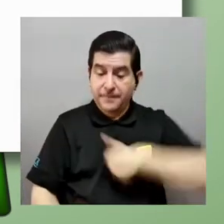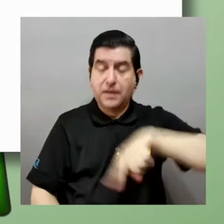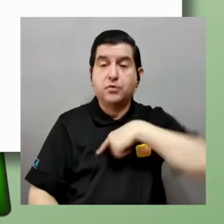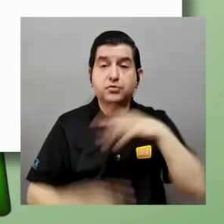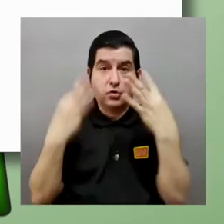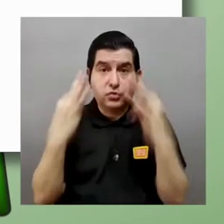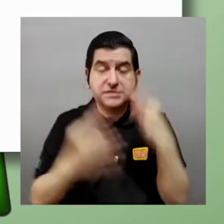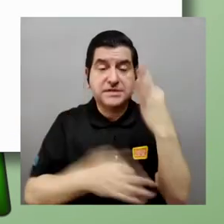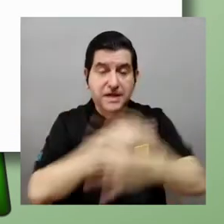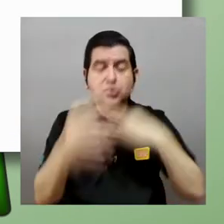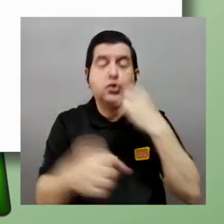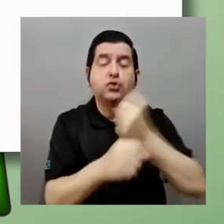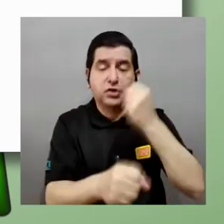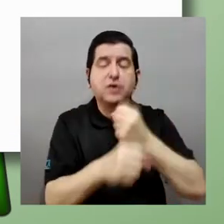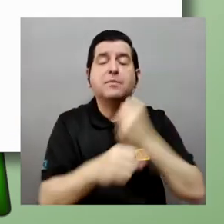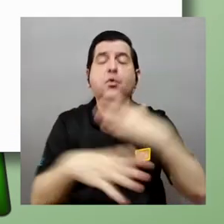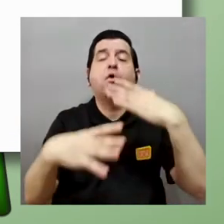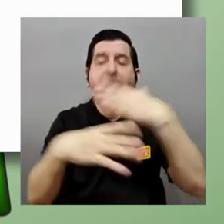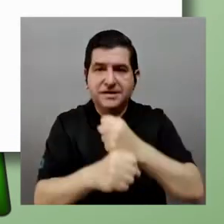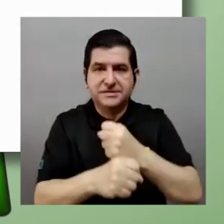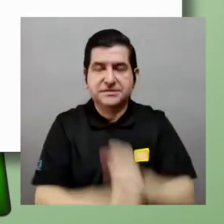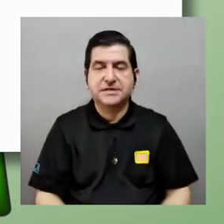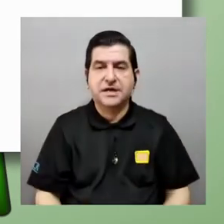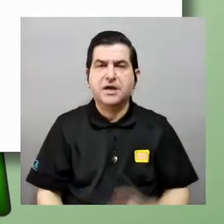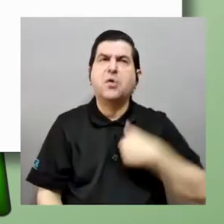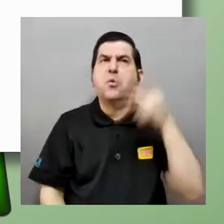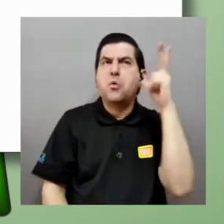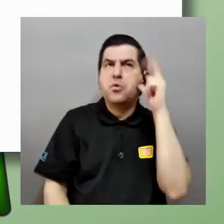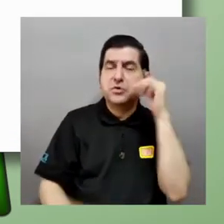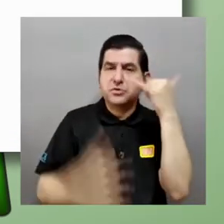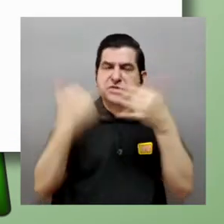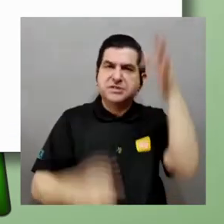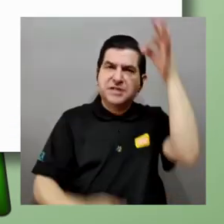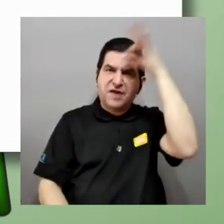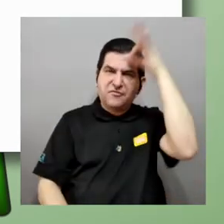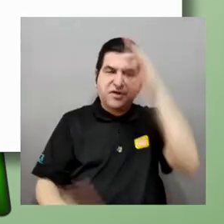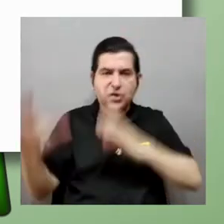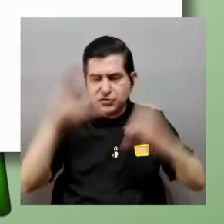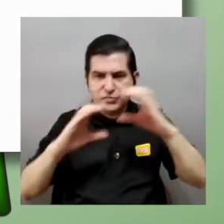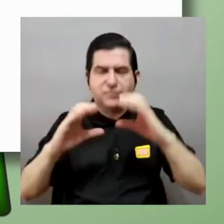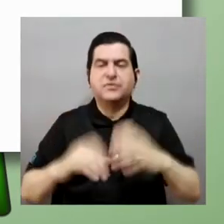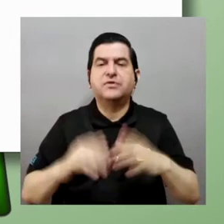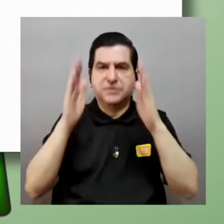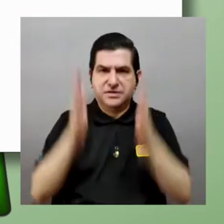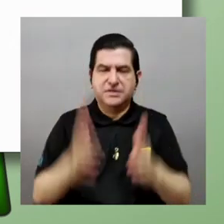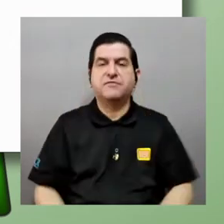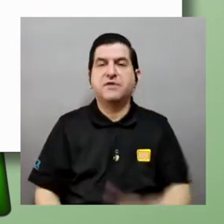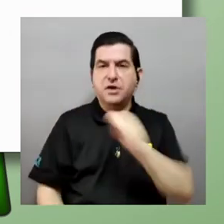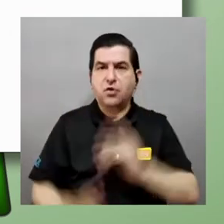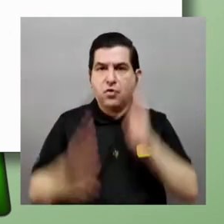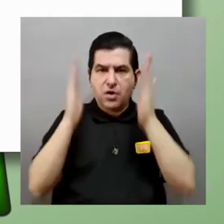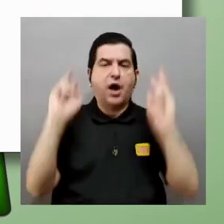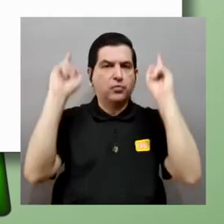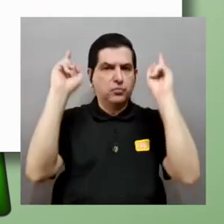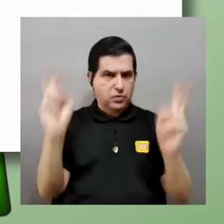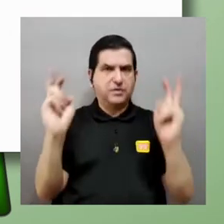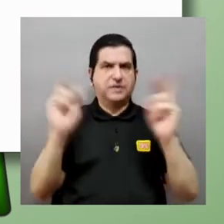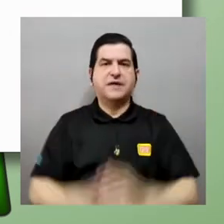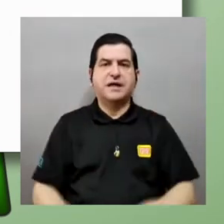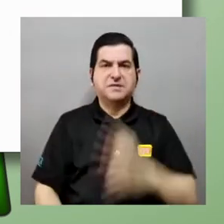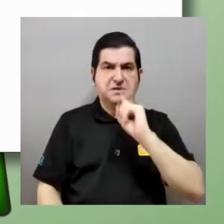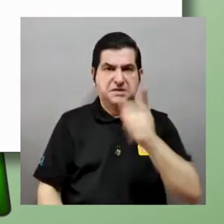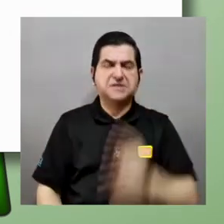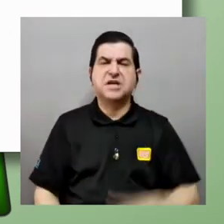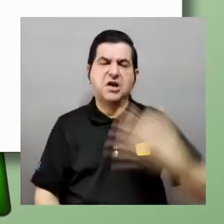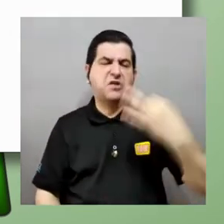que hemos estado haciendo este tipo de trabajos después uno suele escuchar ya de filósofos de la ciencia de autoridades en el